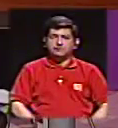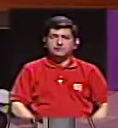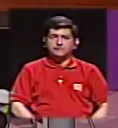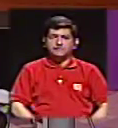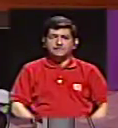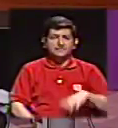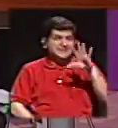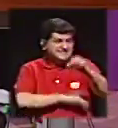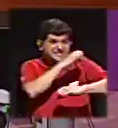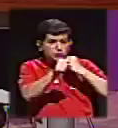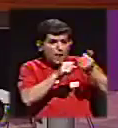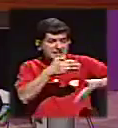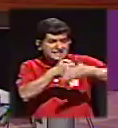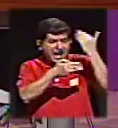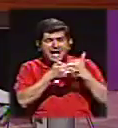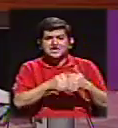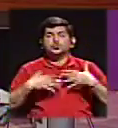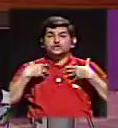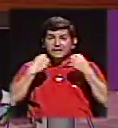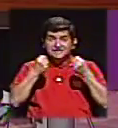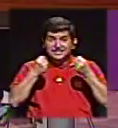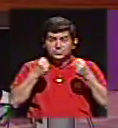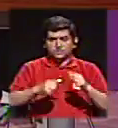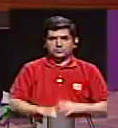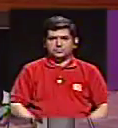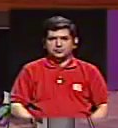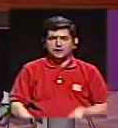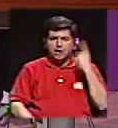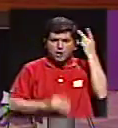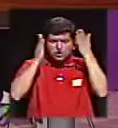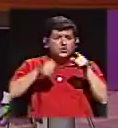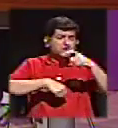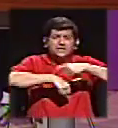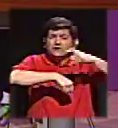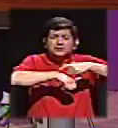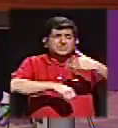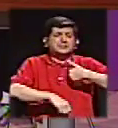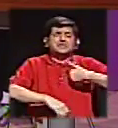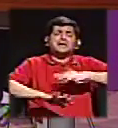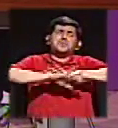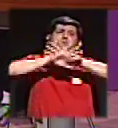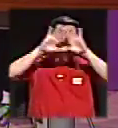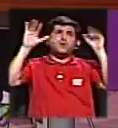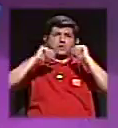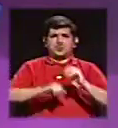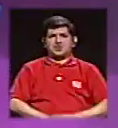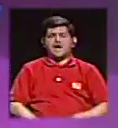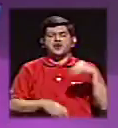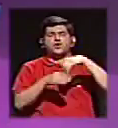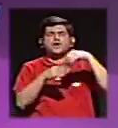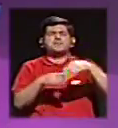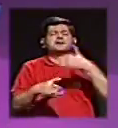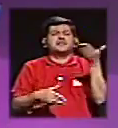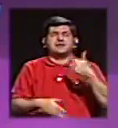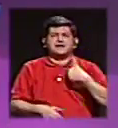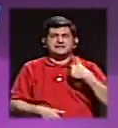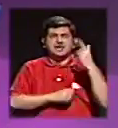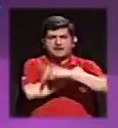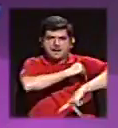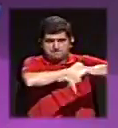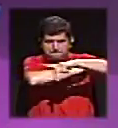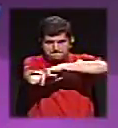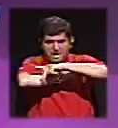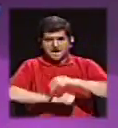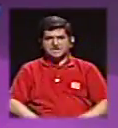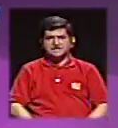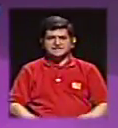O sea, hace 50 años, la salud, los políticos de aquel entonces tenían clarísimo en qué invertir para tener un país